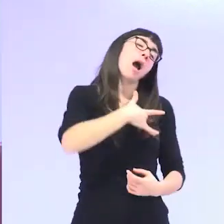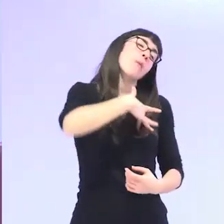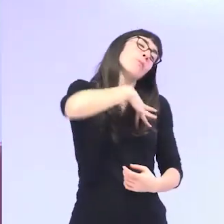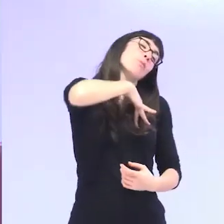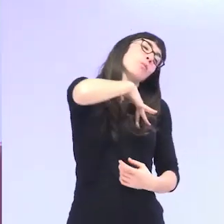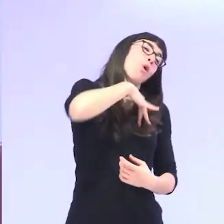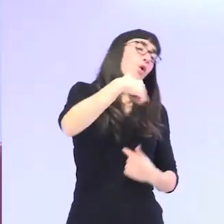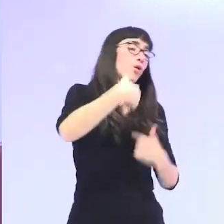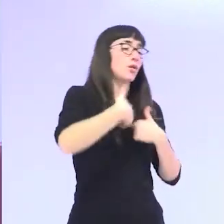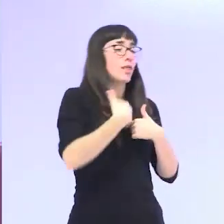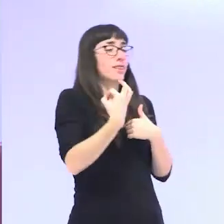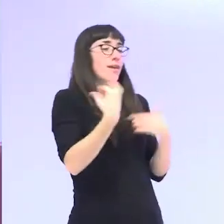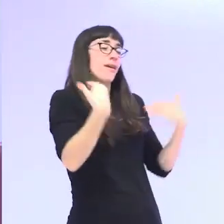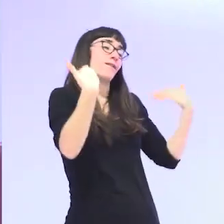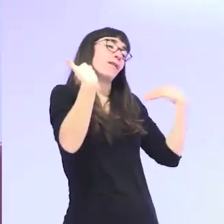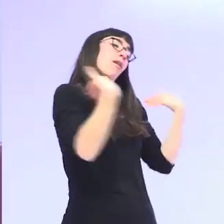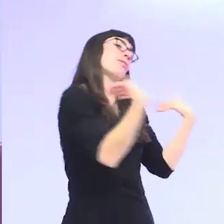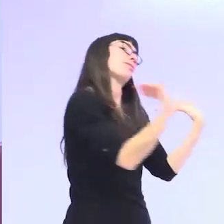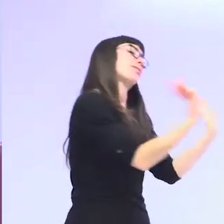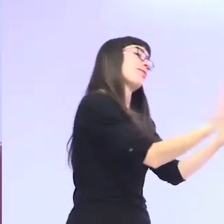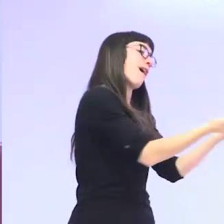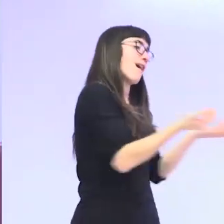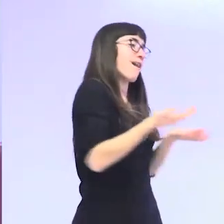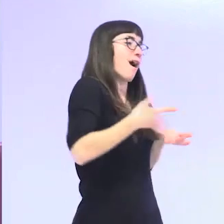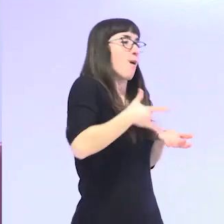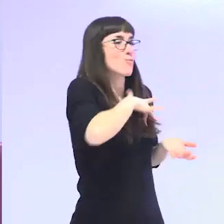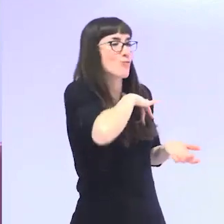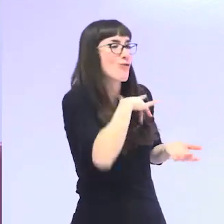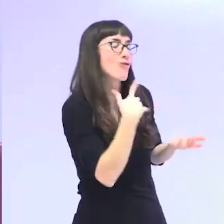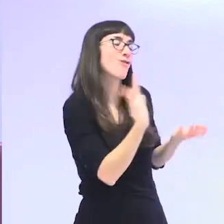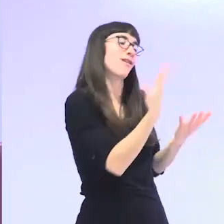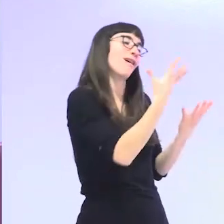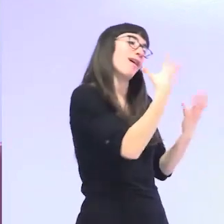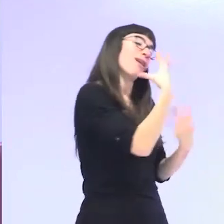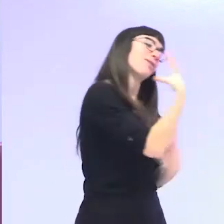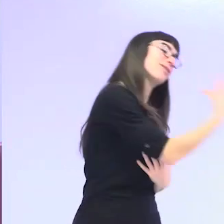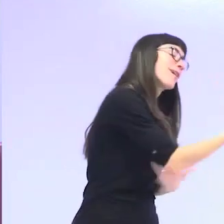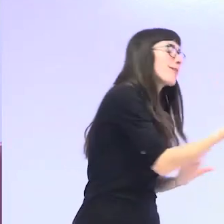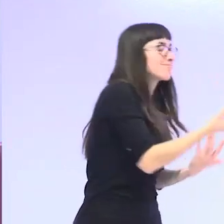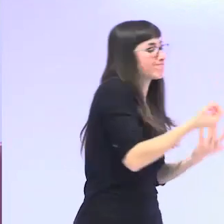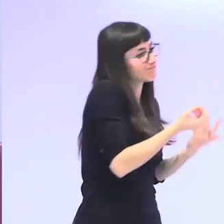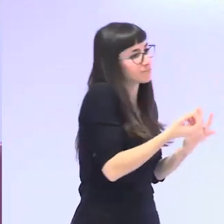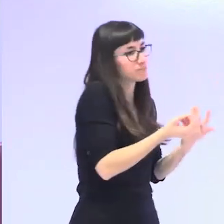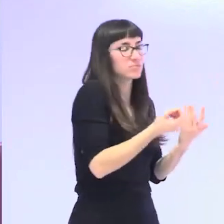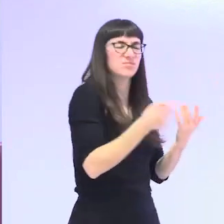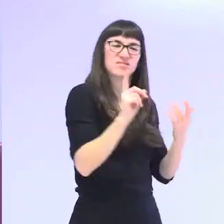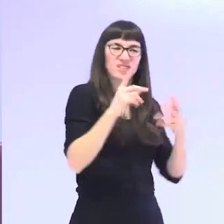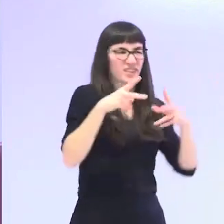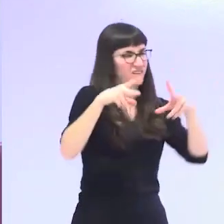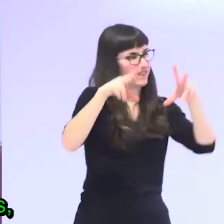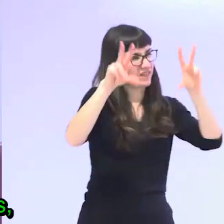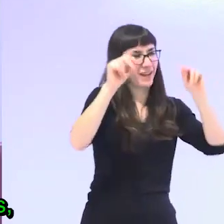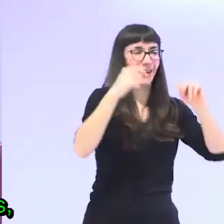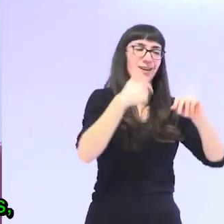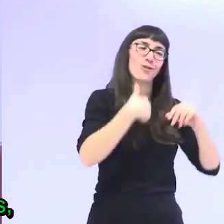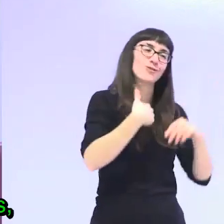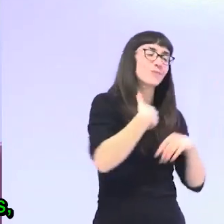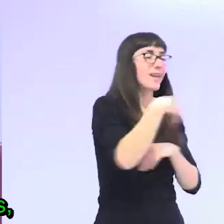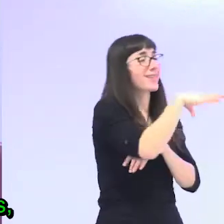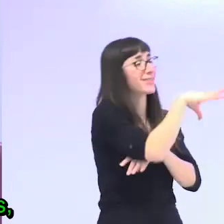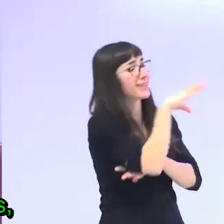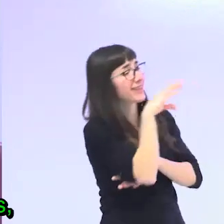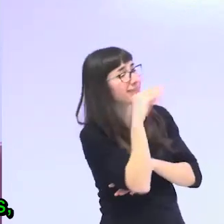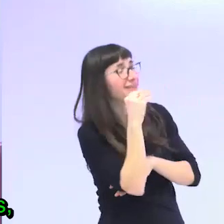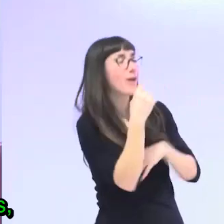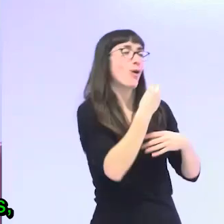ellas tienen que querer ellas tienen que ser empáticas ellas tienen que entender y tenemos ya que dejar de ser las comprensivas las empáticas y tenemos que